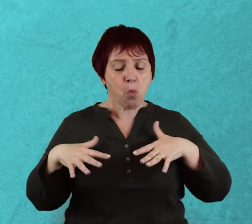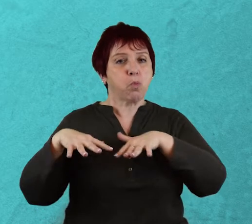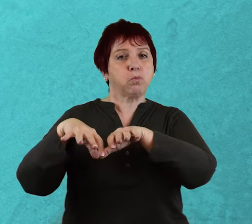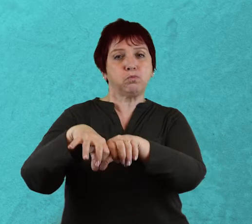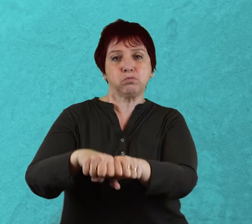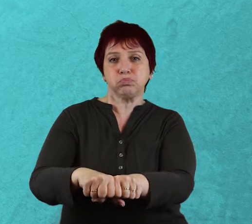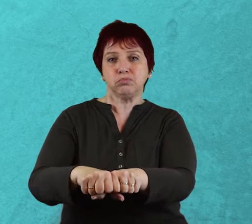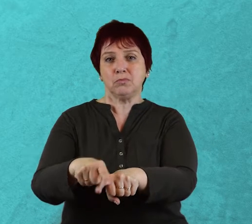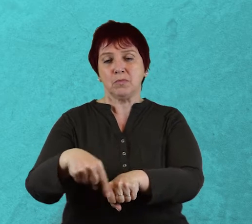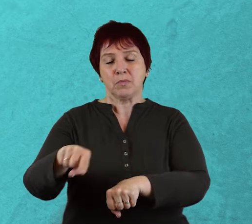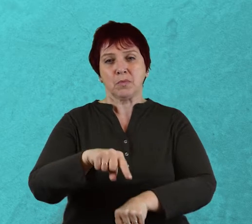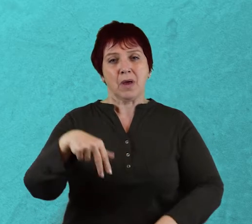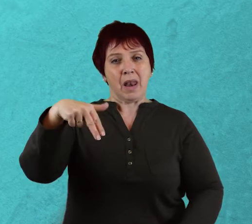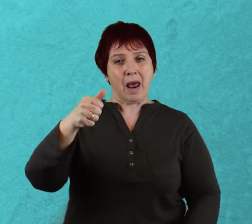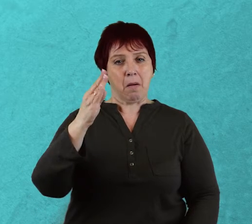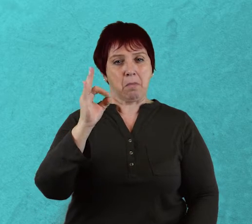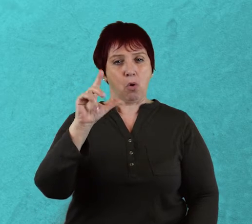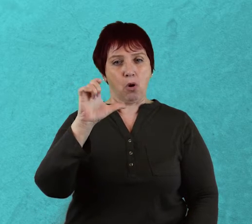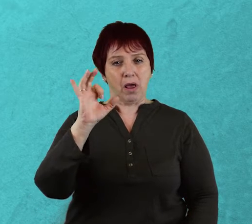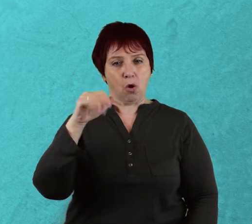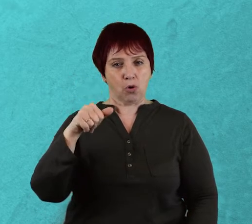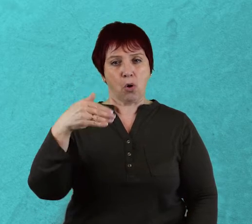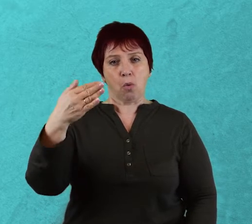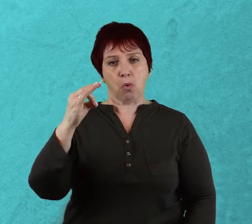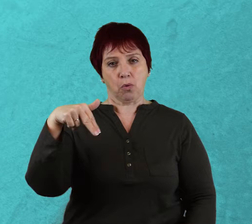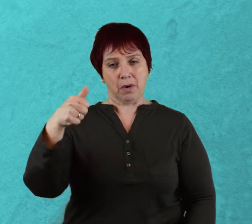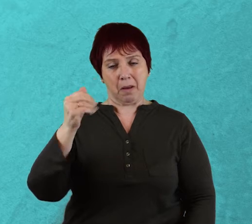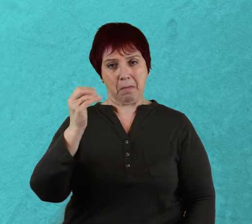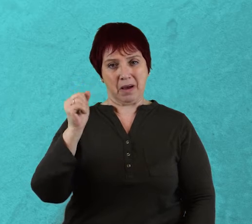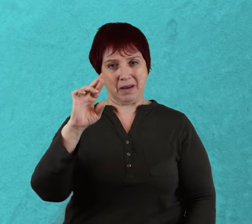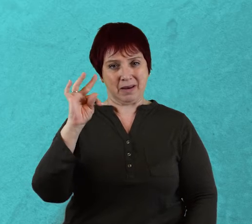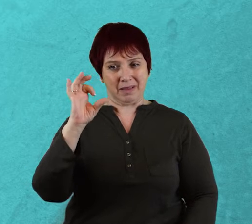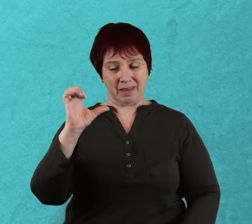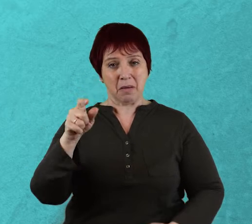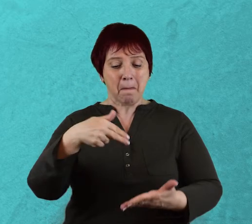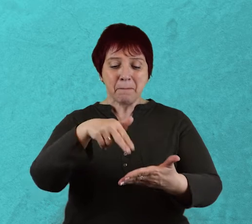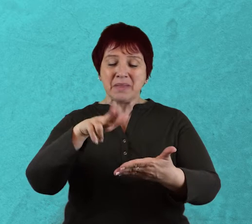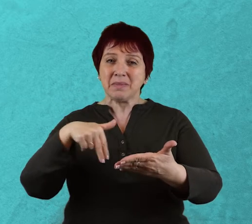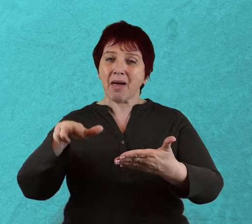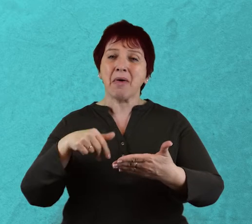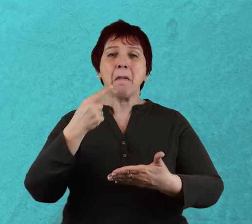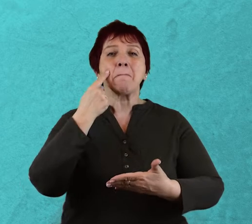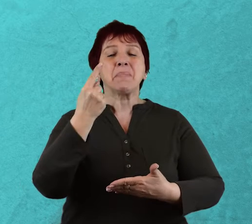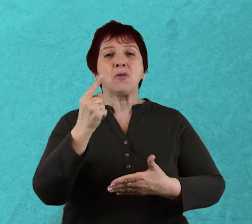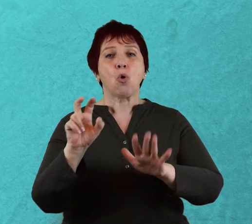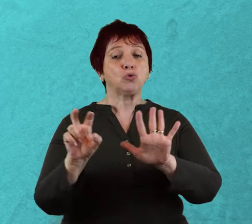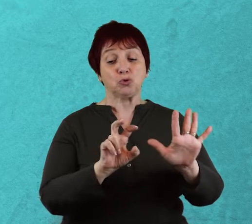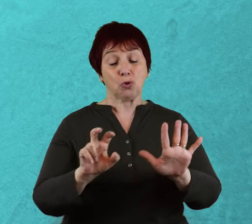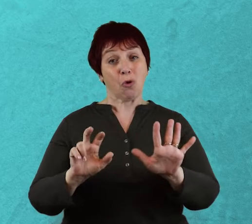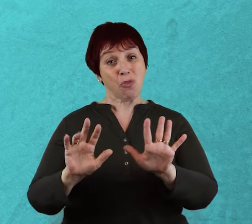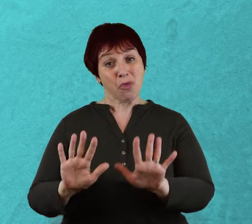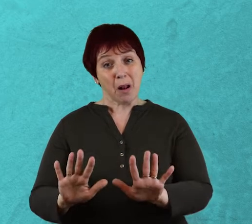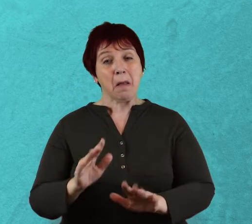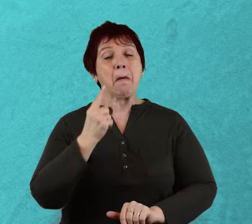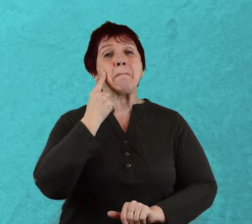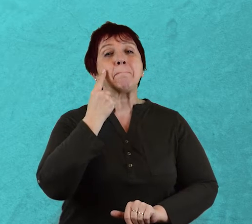a la ocupación de Napoleón Bonaparte, pintada entre 1810